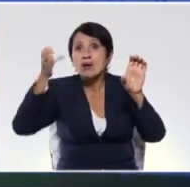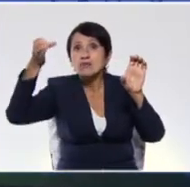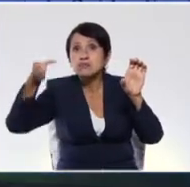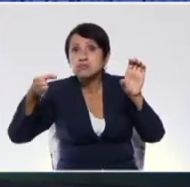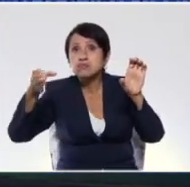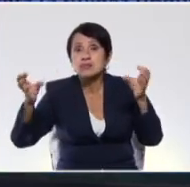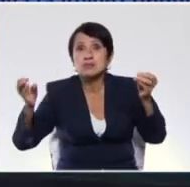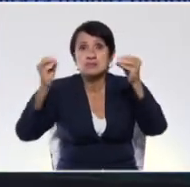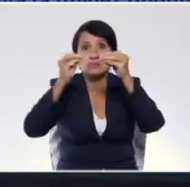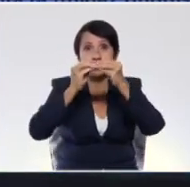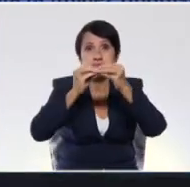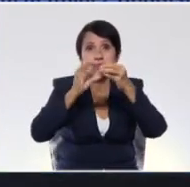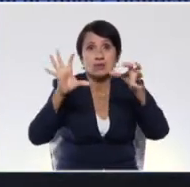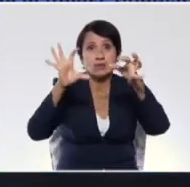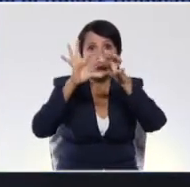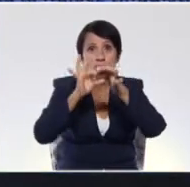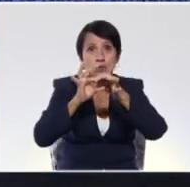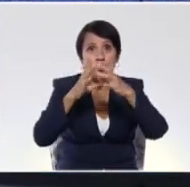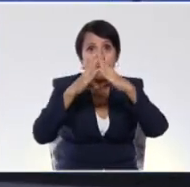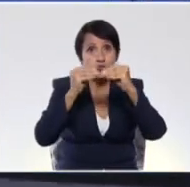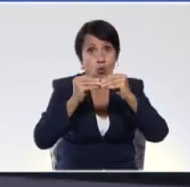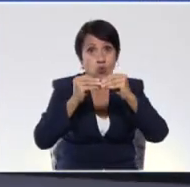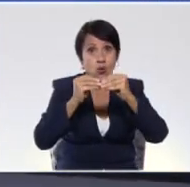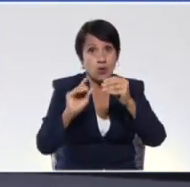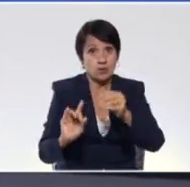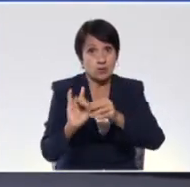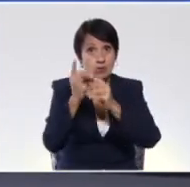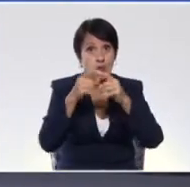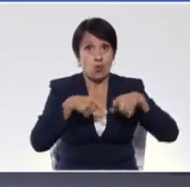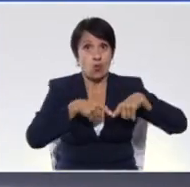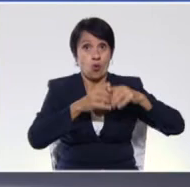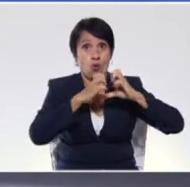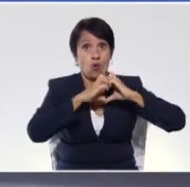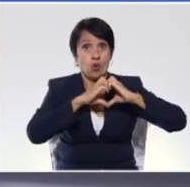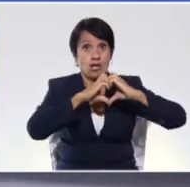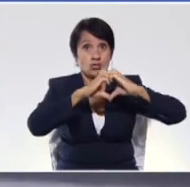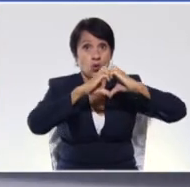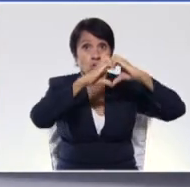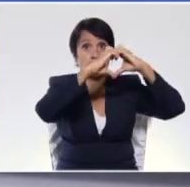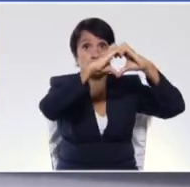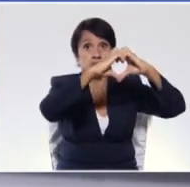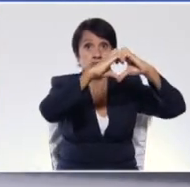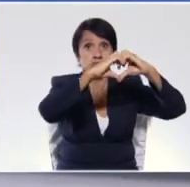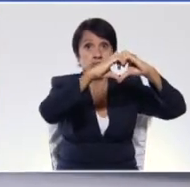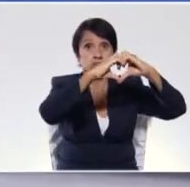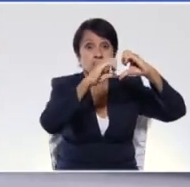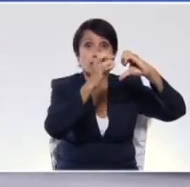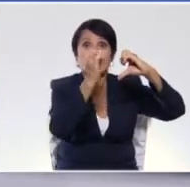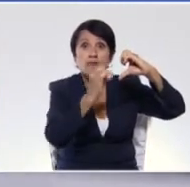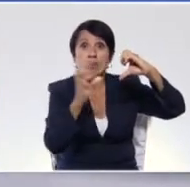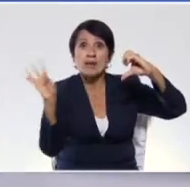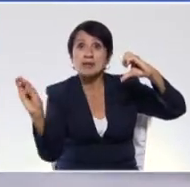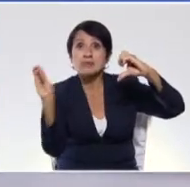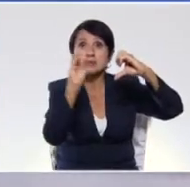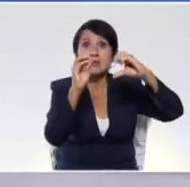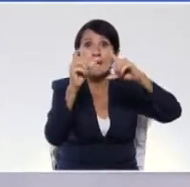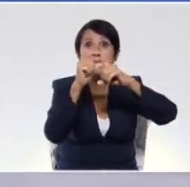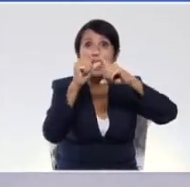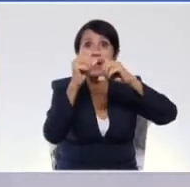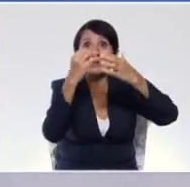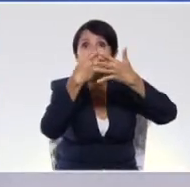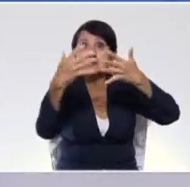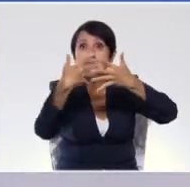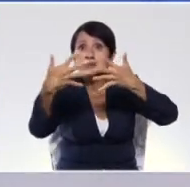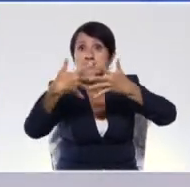árbol y la palabra árbol como tal, corazón y el dibujo del corazón como tal. En la medida en que el niño vaya